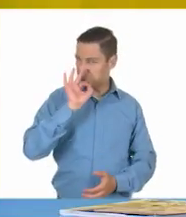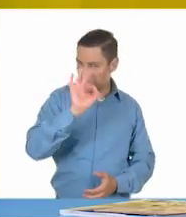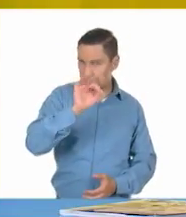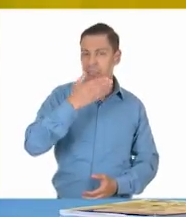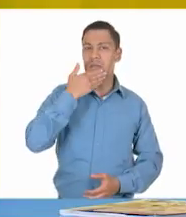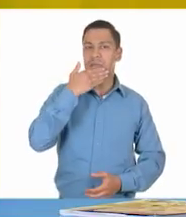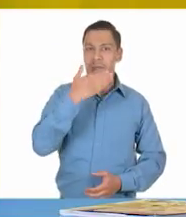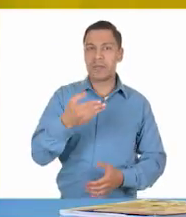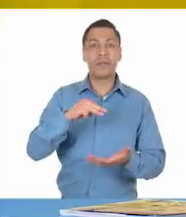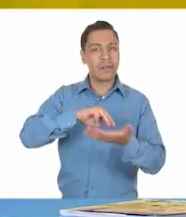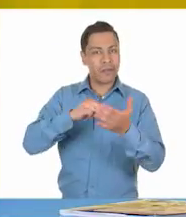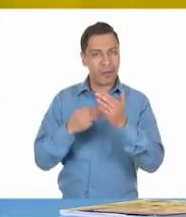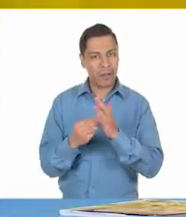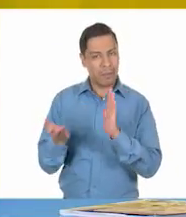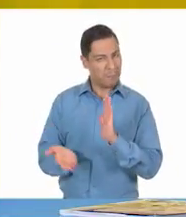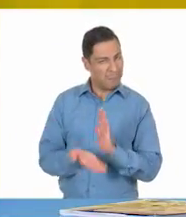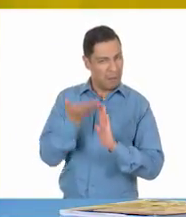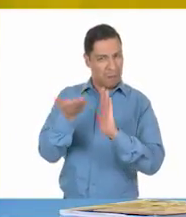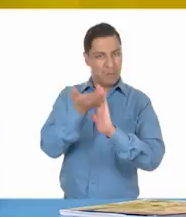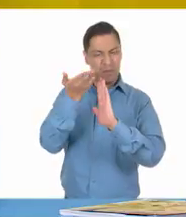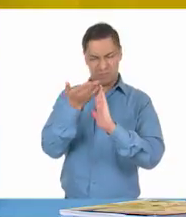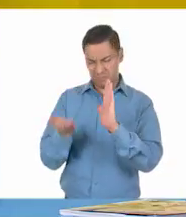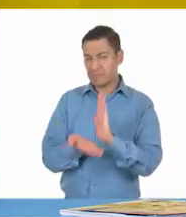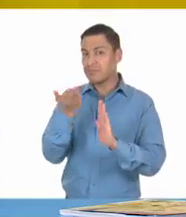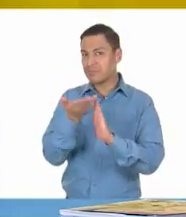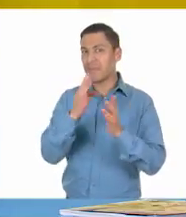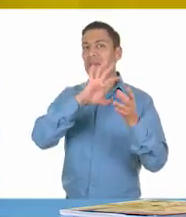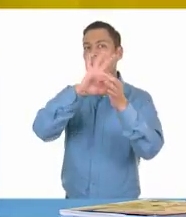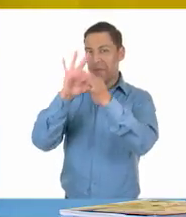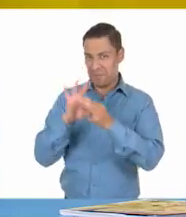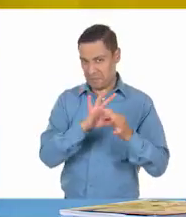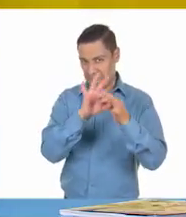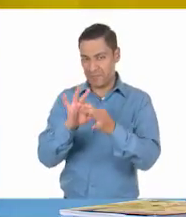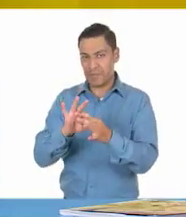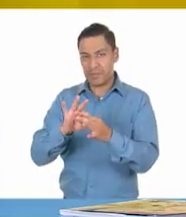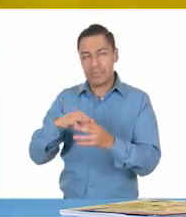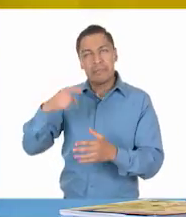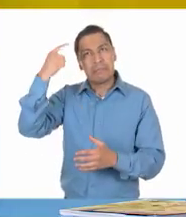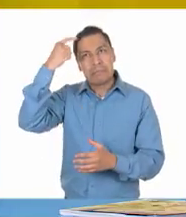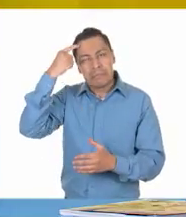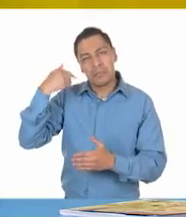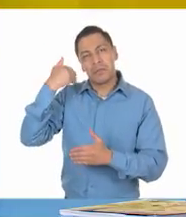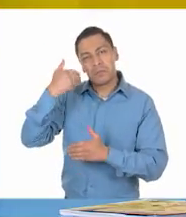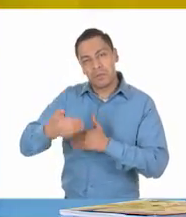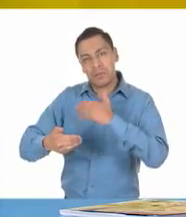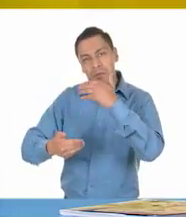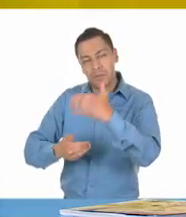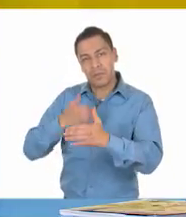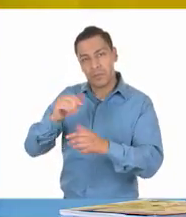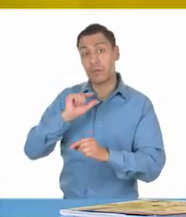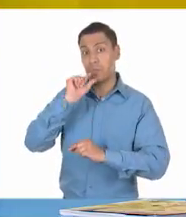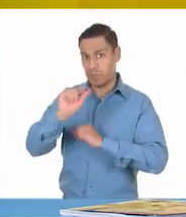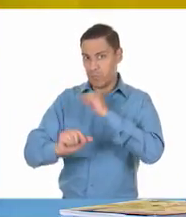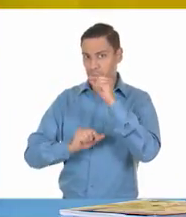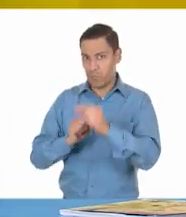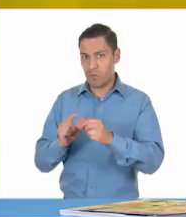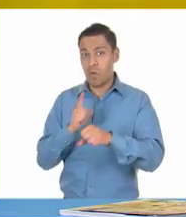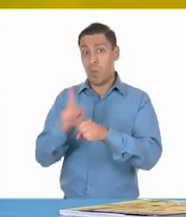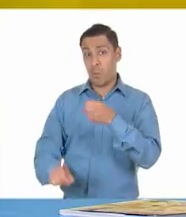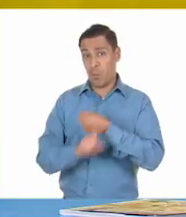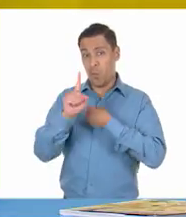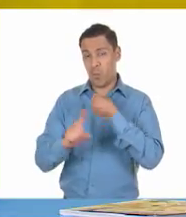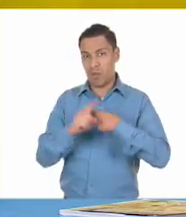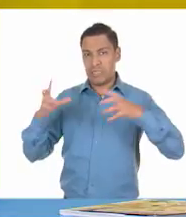estrategias constructivas son formas de actuar que se han pensado con detenimiento para resolver los conflictos cotidianos